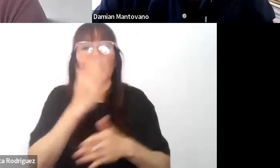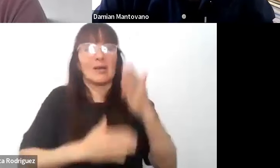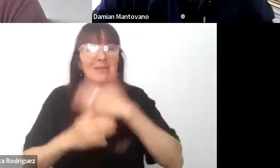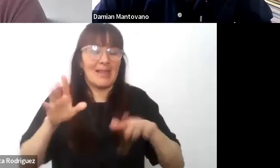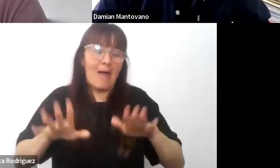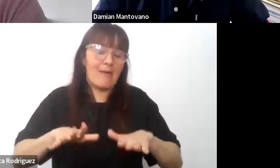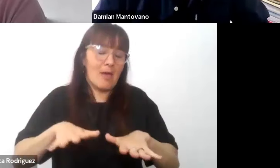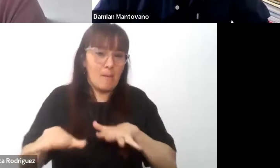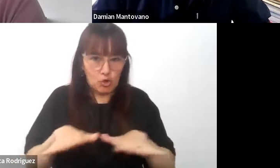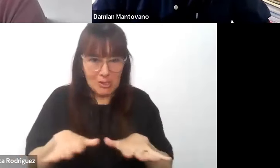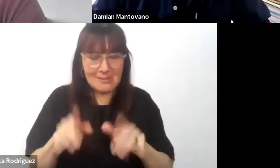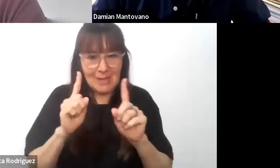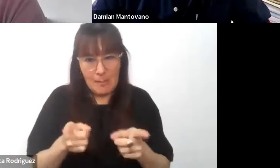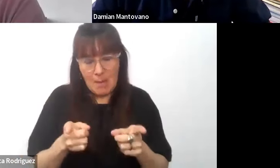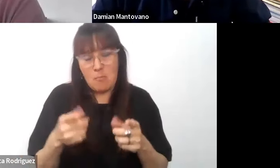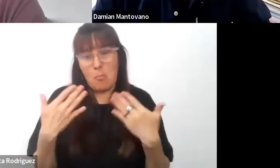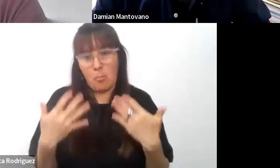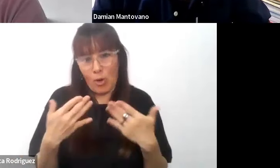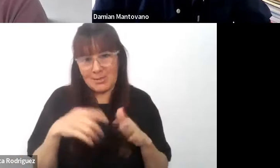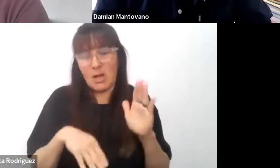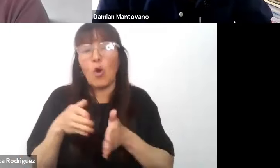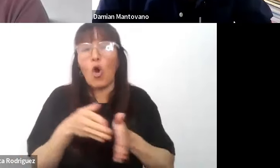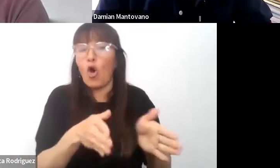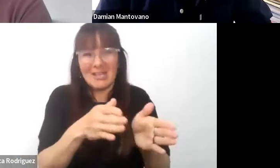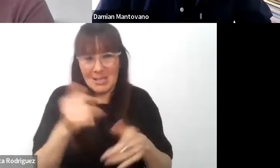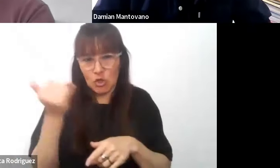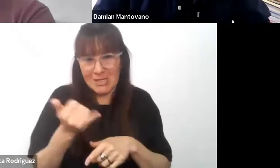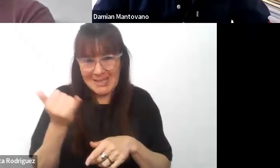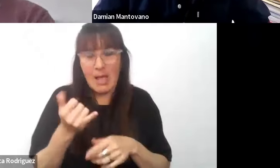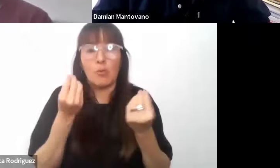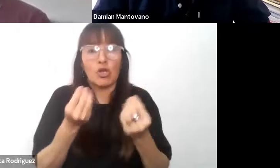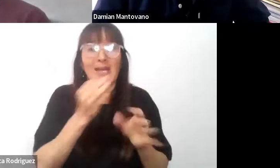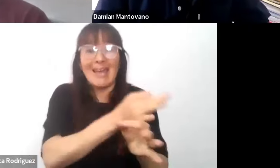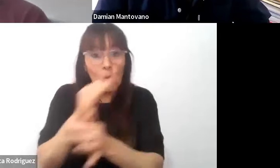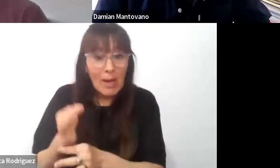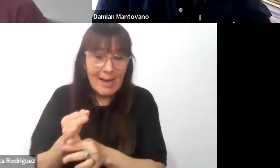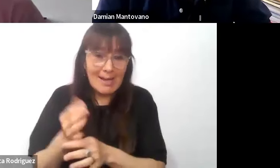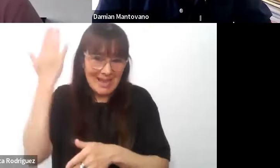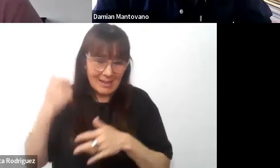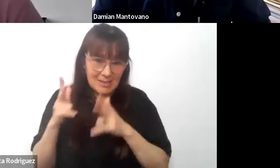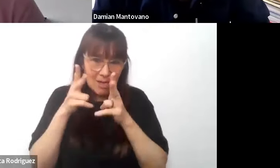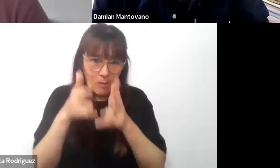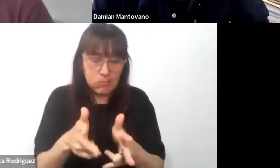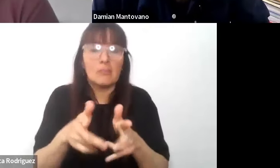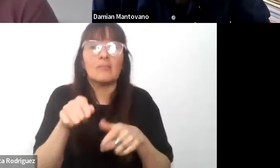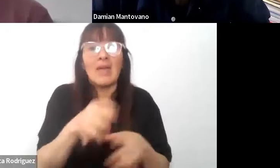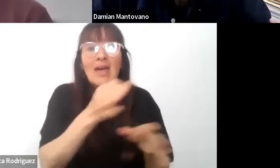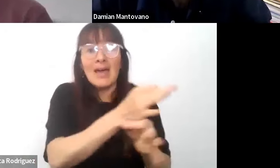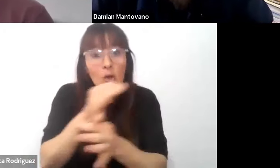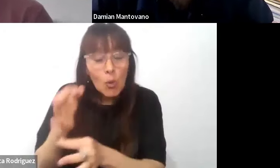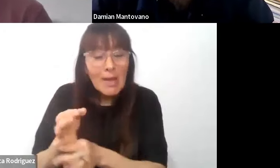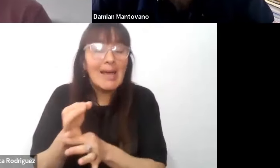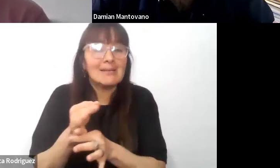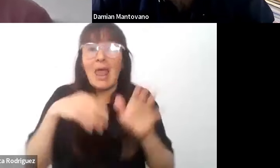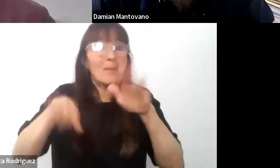estas son las orientaciones porque las de escuelas como decíamos antes están divididas en su mayoría